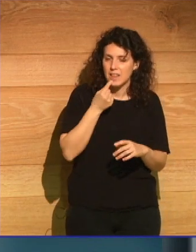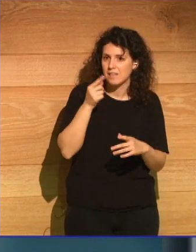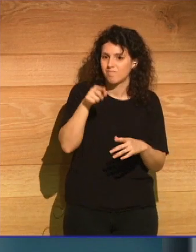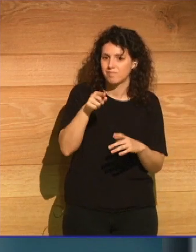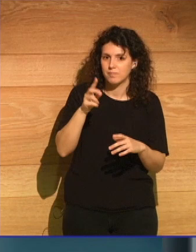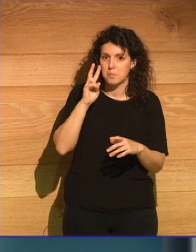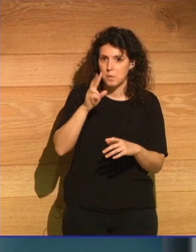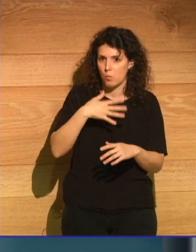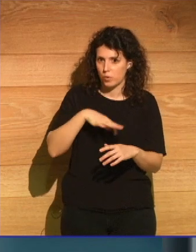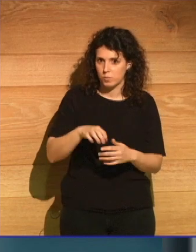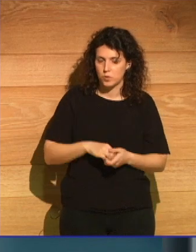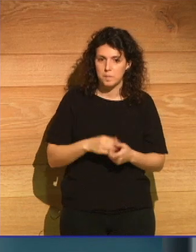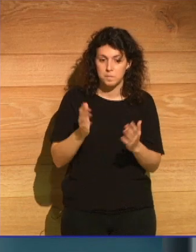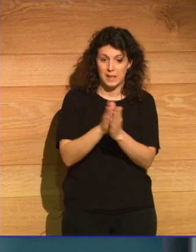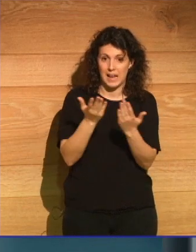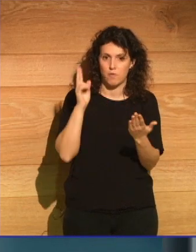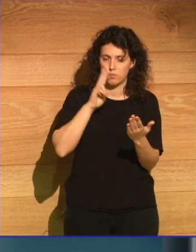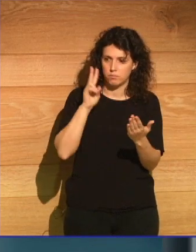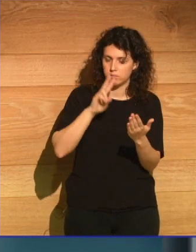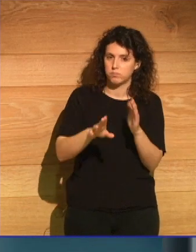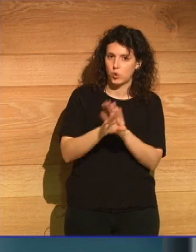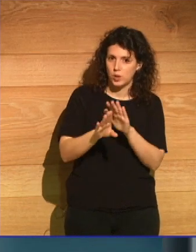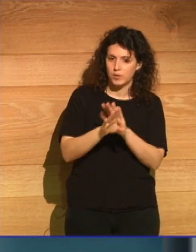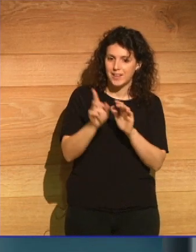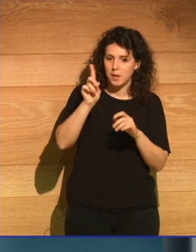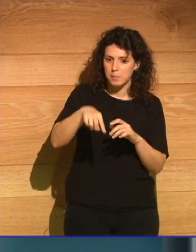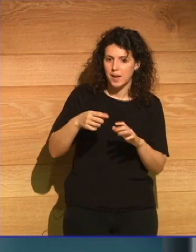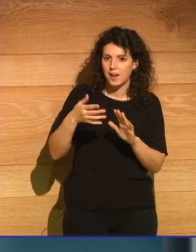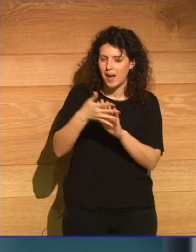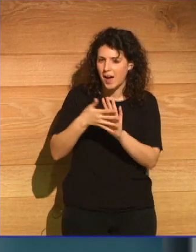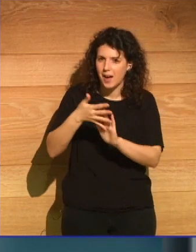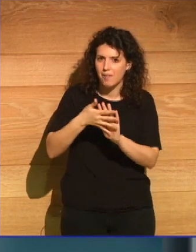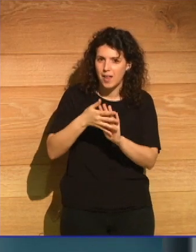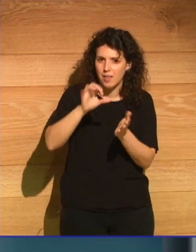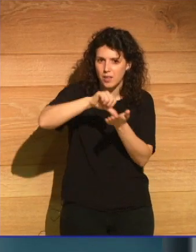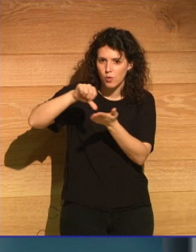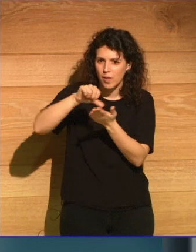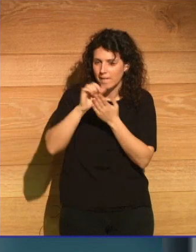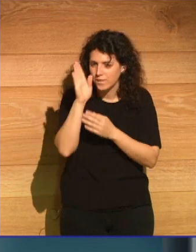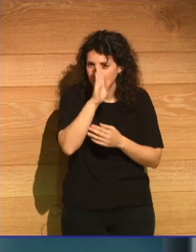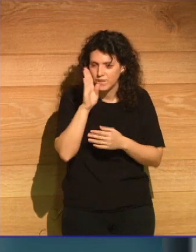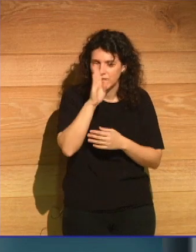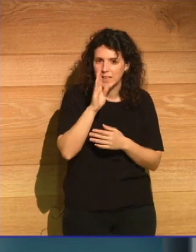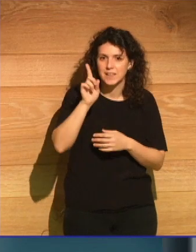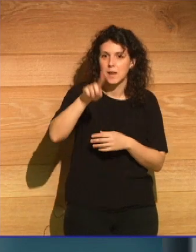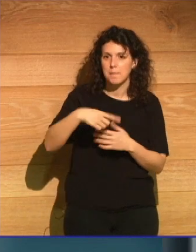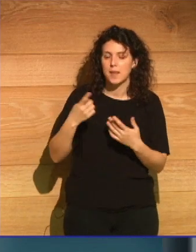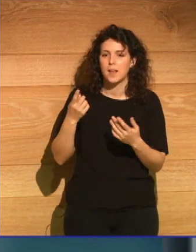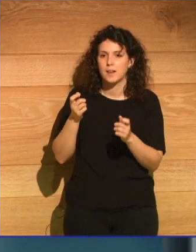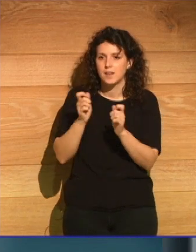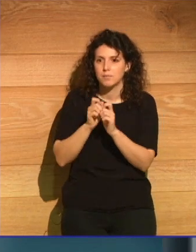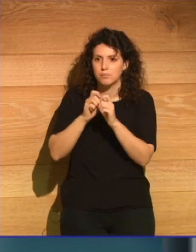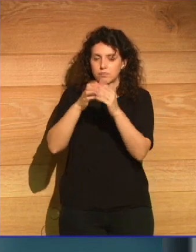al caminar por sus páginas, también nos adentramos en las ciudades invisibles de Ítalo Calvino, vislumbramos a un